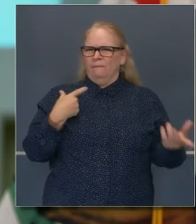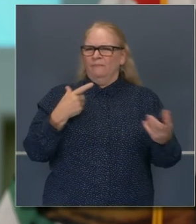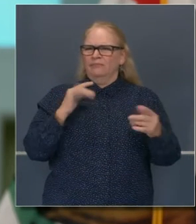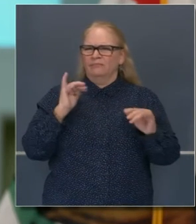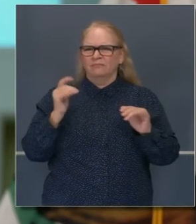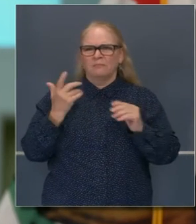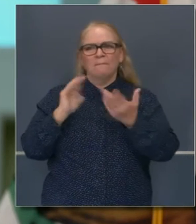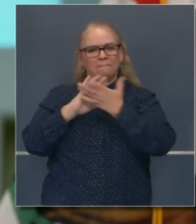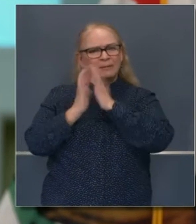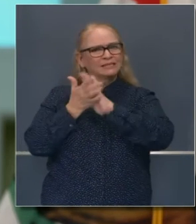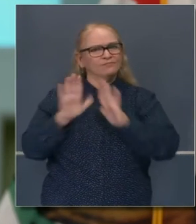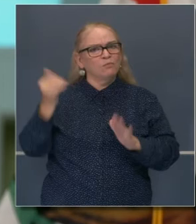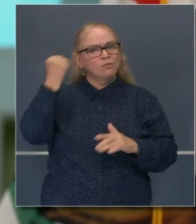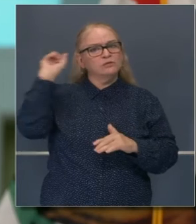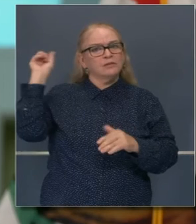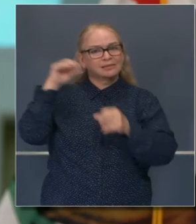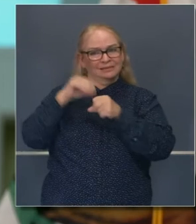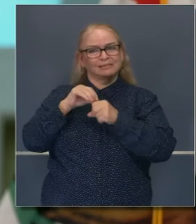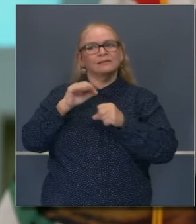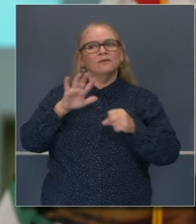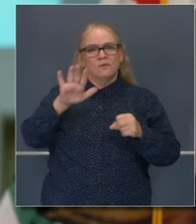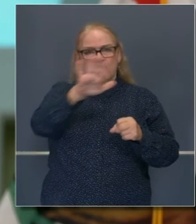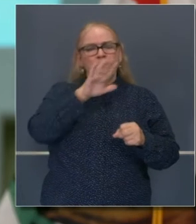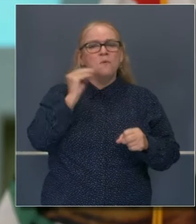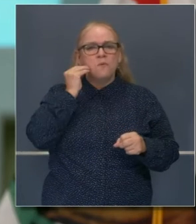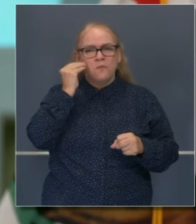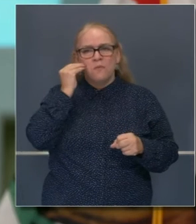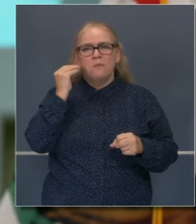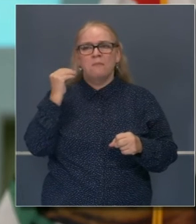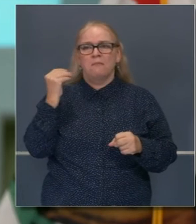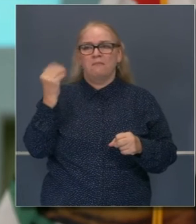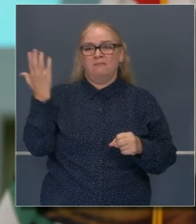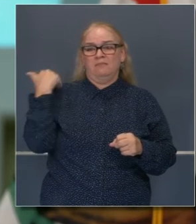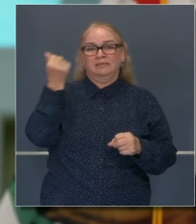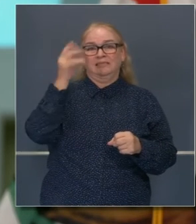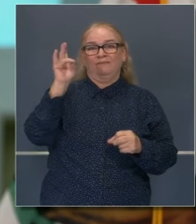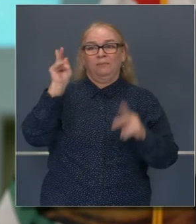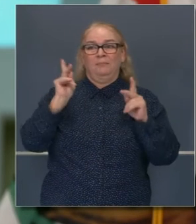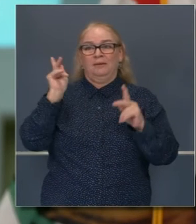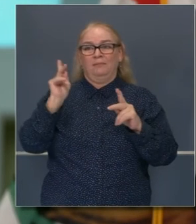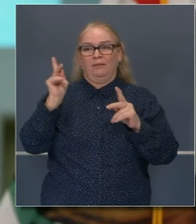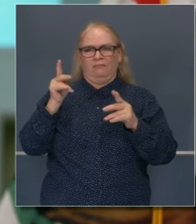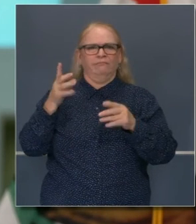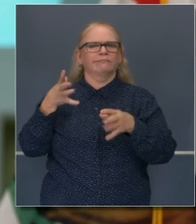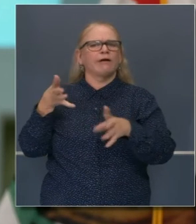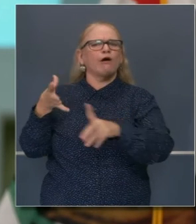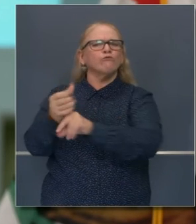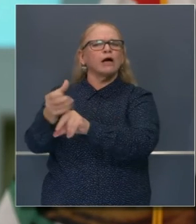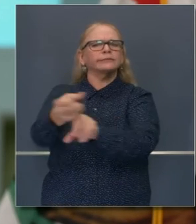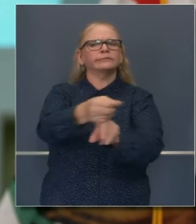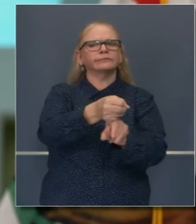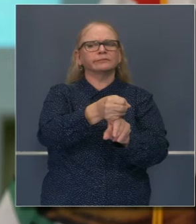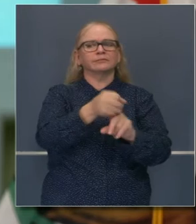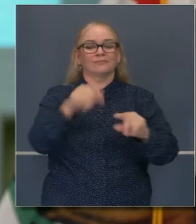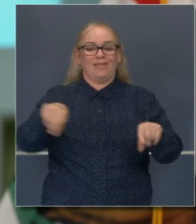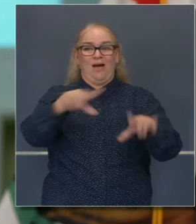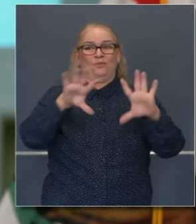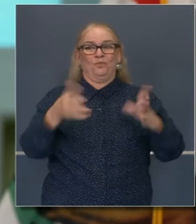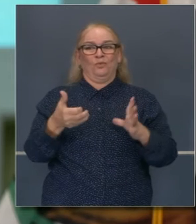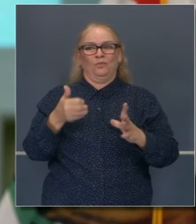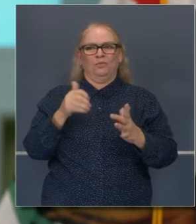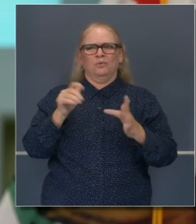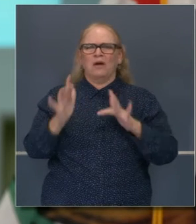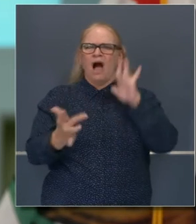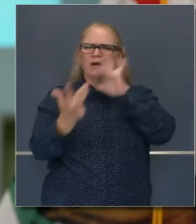una protesta pacífica delante de su casa. Diecisiete personas fueron arrestadas. Se ha dicho